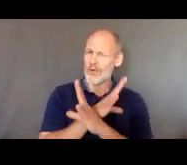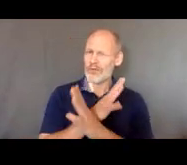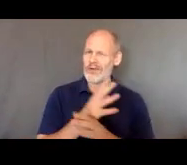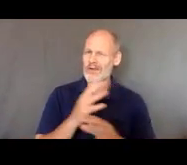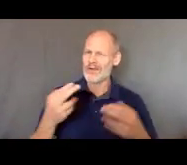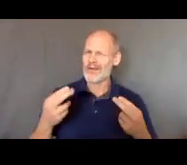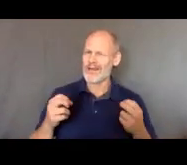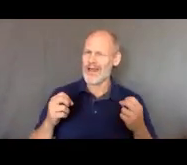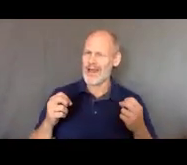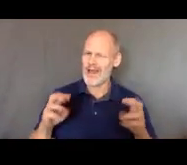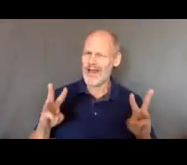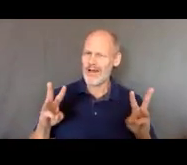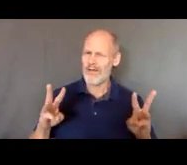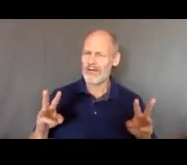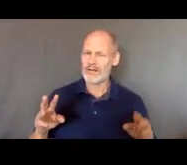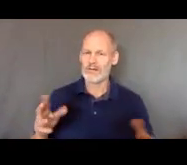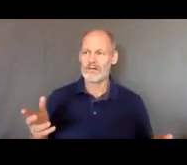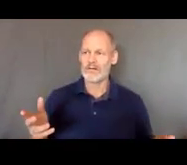apropiado?